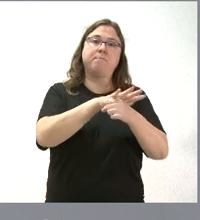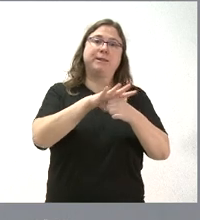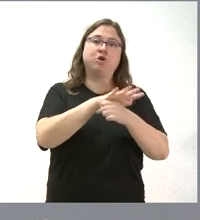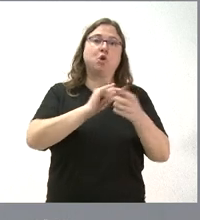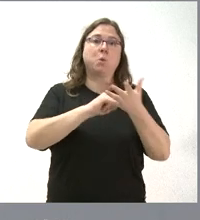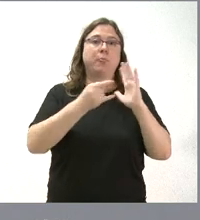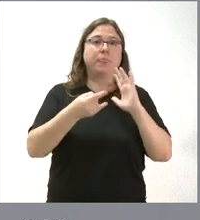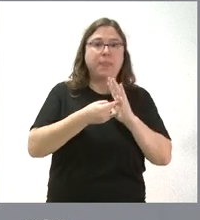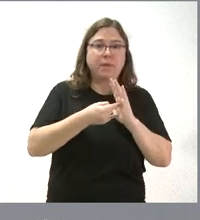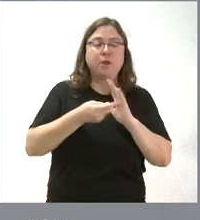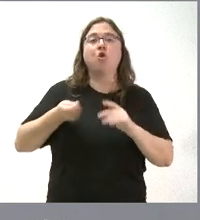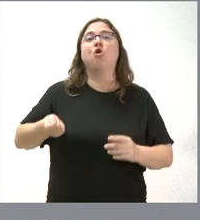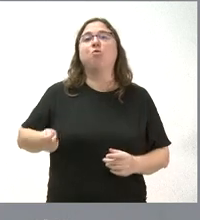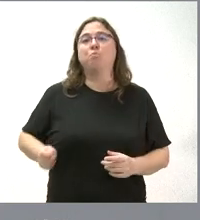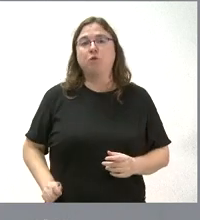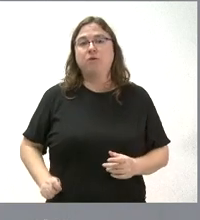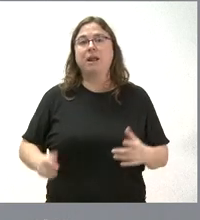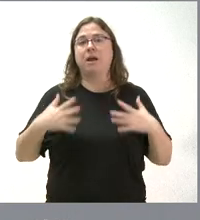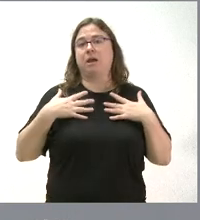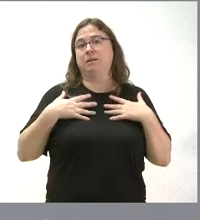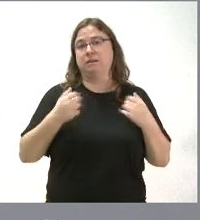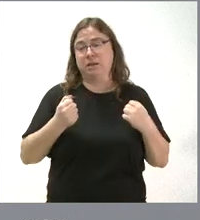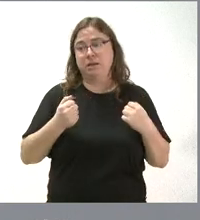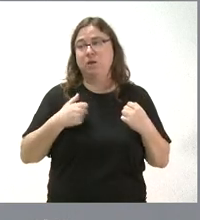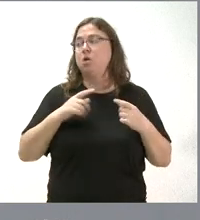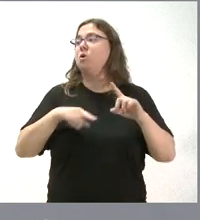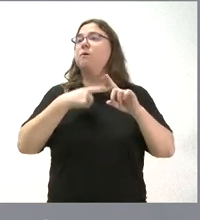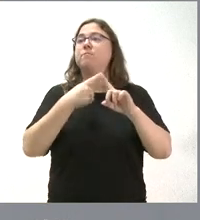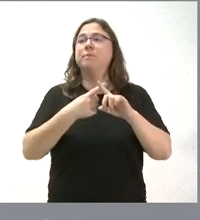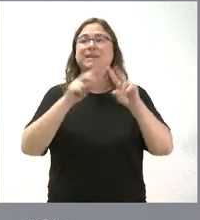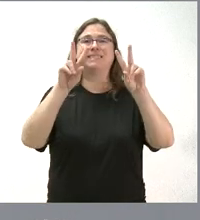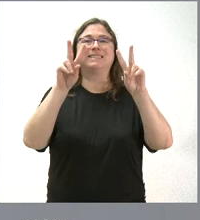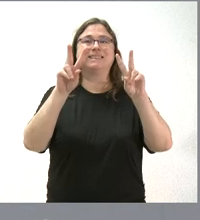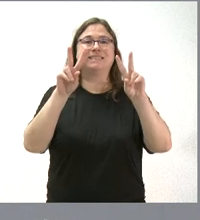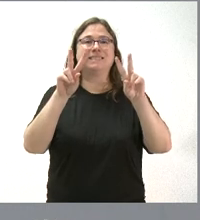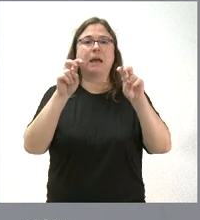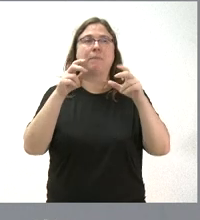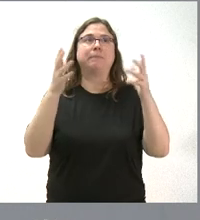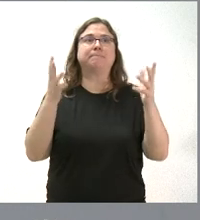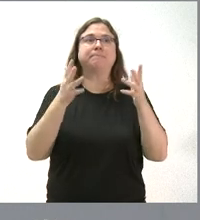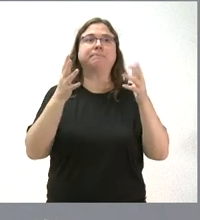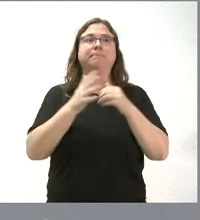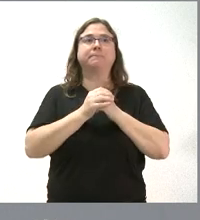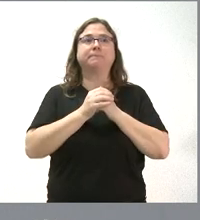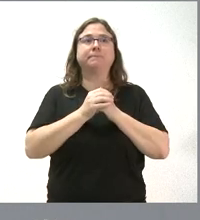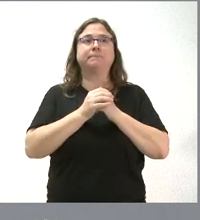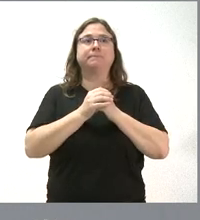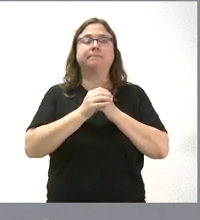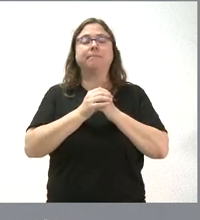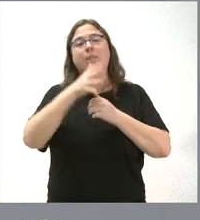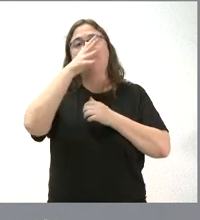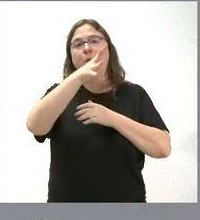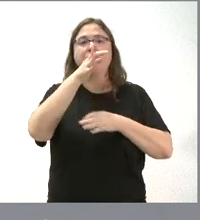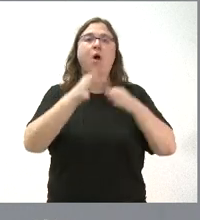técnico, profesional y sanitario, que es lo que yo he cuenta, y lo que sería, hipotéticamente, una demanda judicial